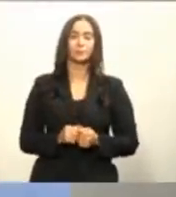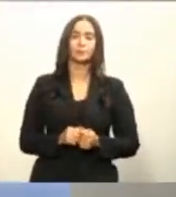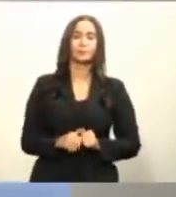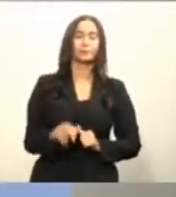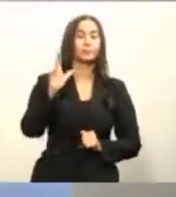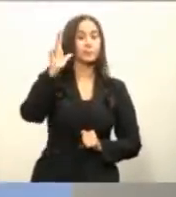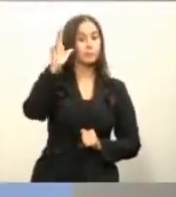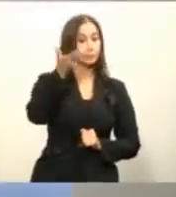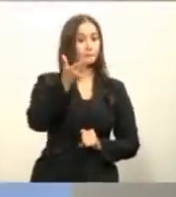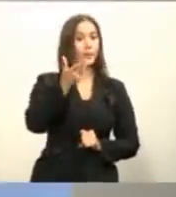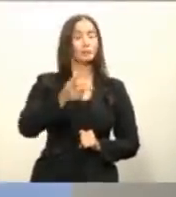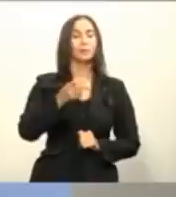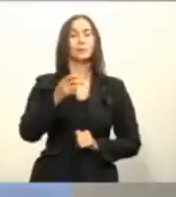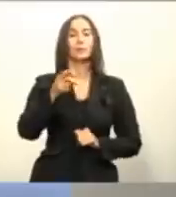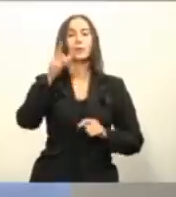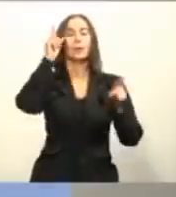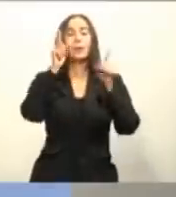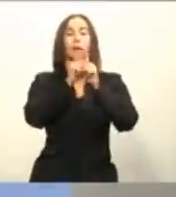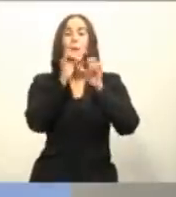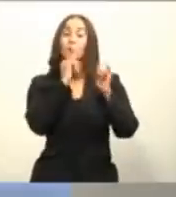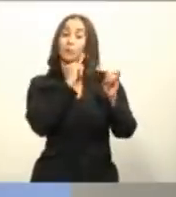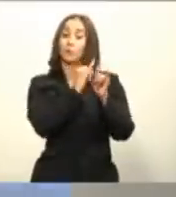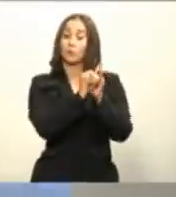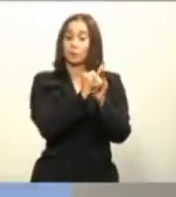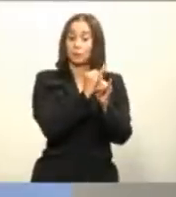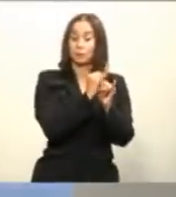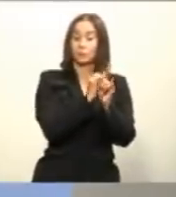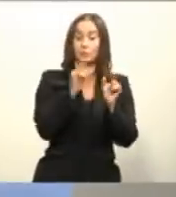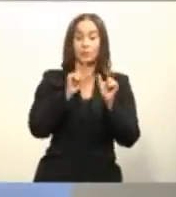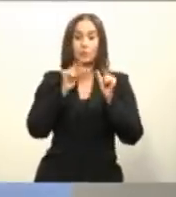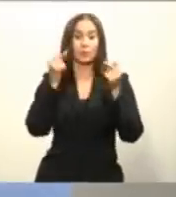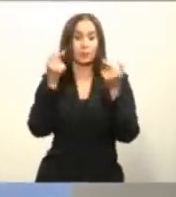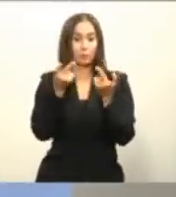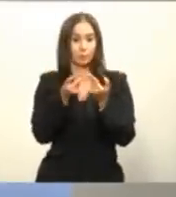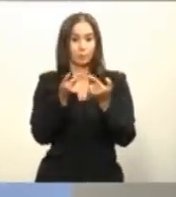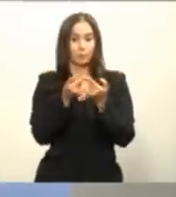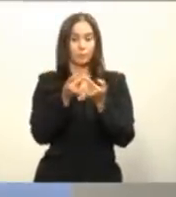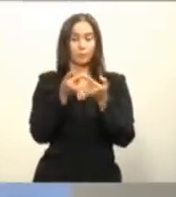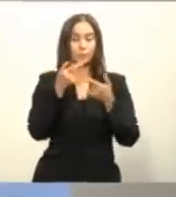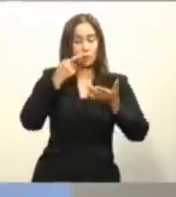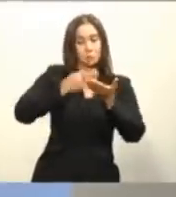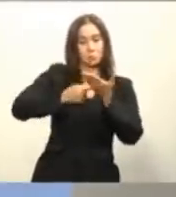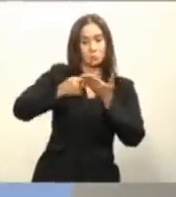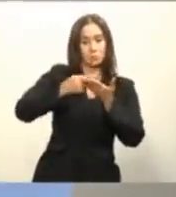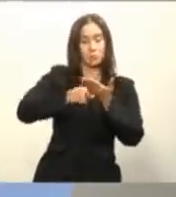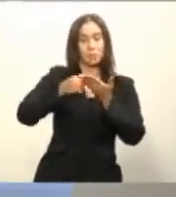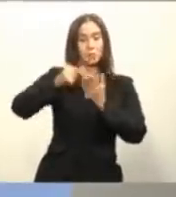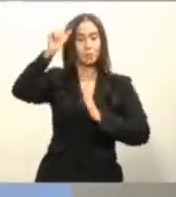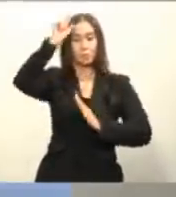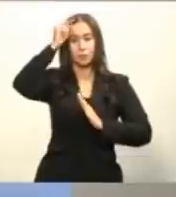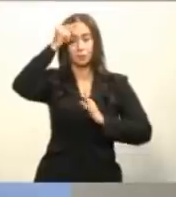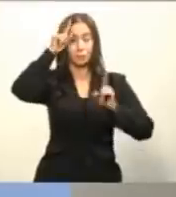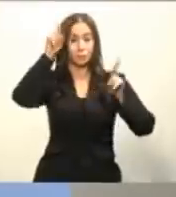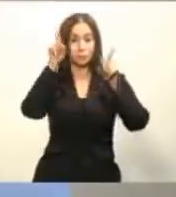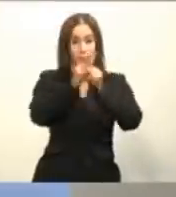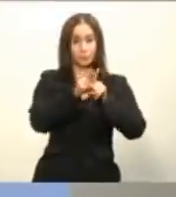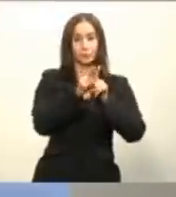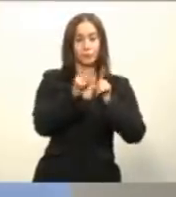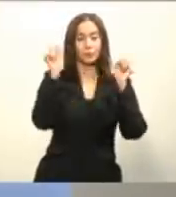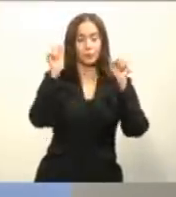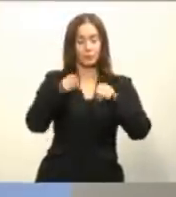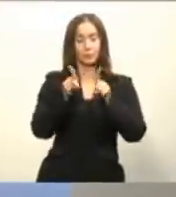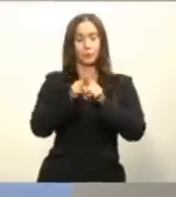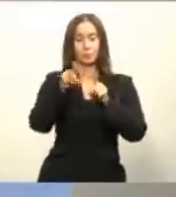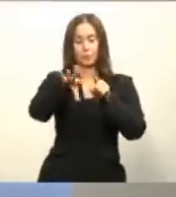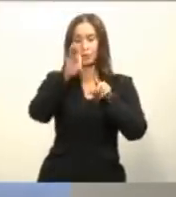interinstitucionales o gremiales que se que se desarrollen a través del estado para la mejora de estos gremios o estos sectores y mediante la inserción como